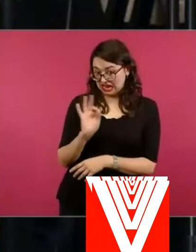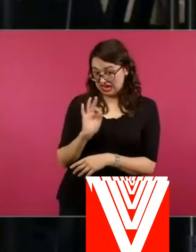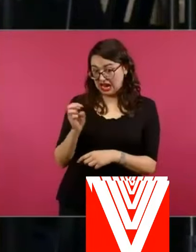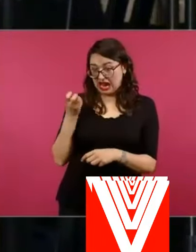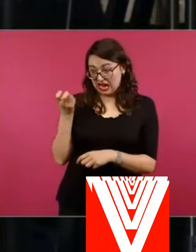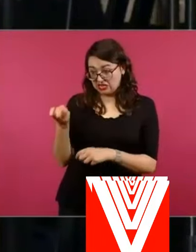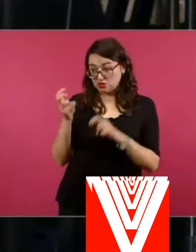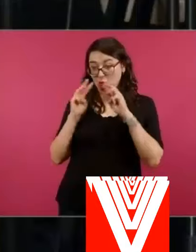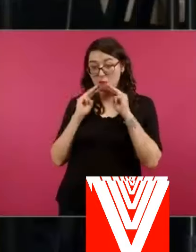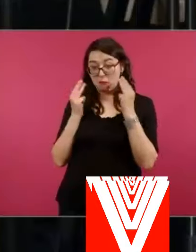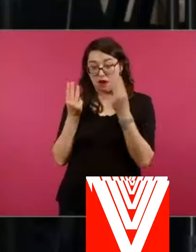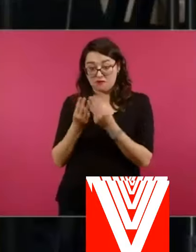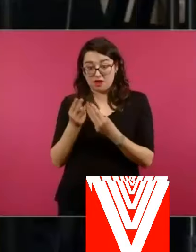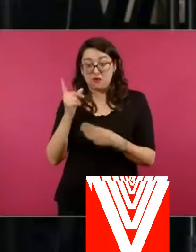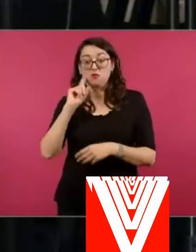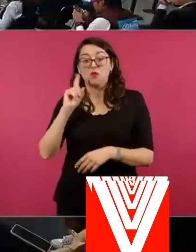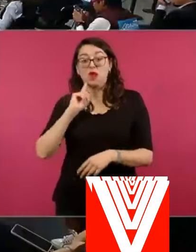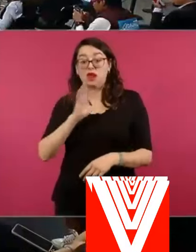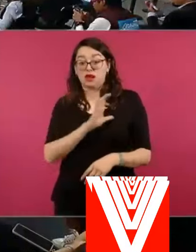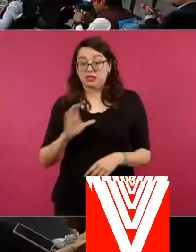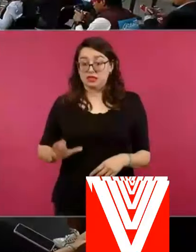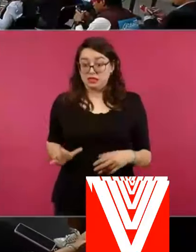de esta candidata?